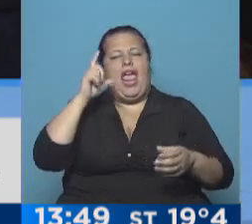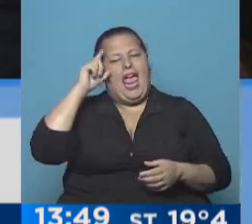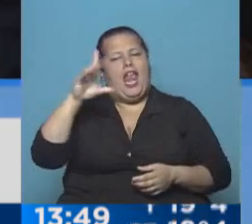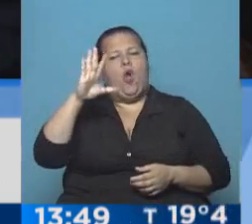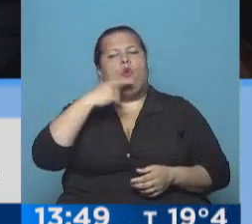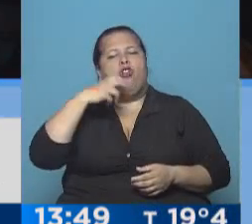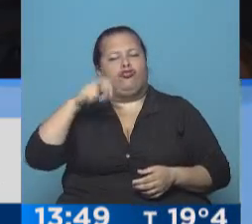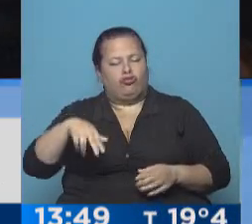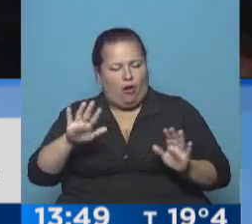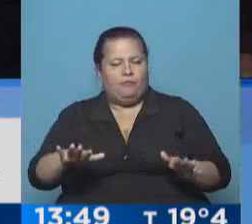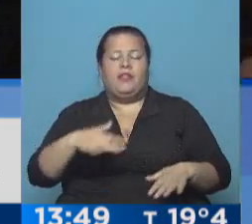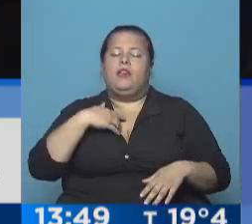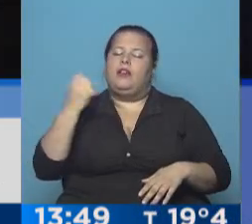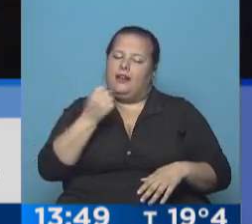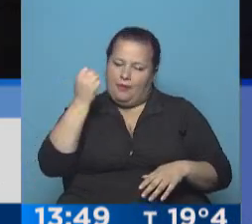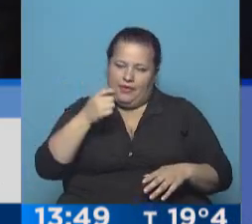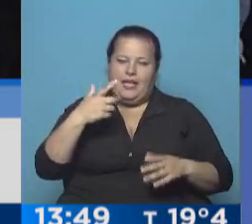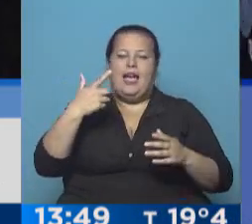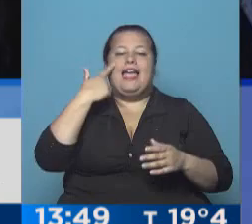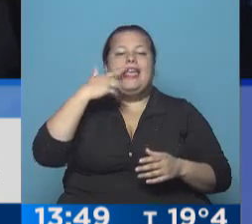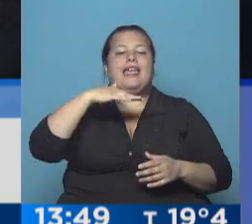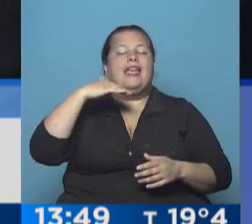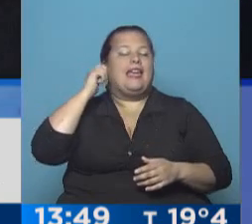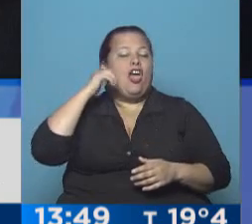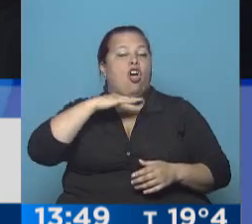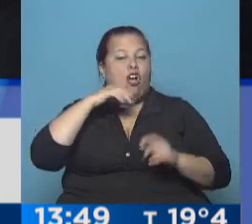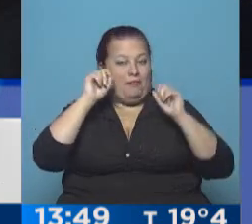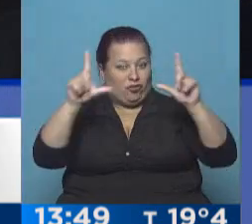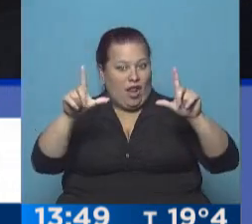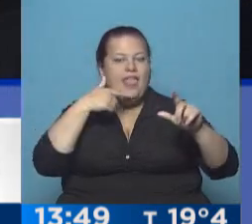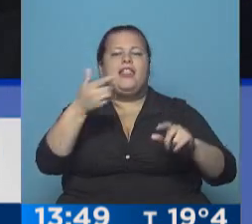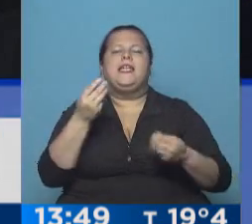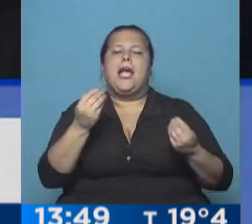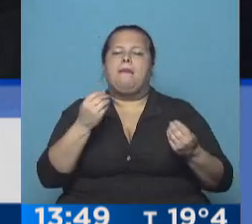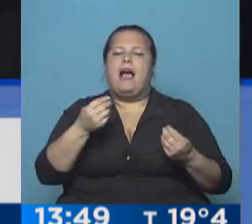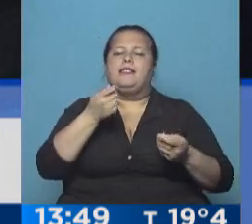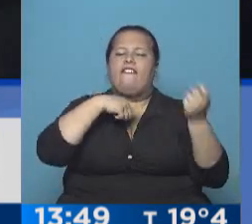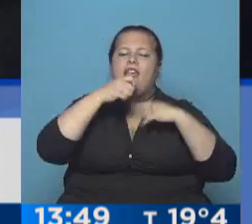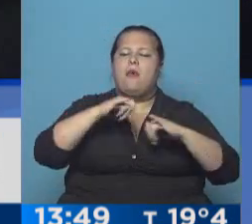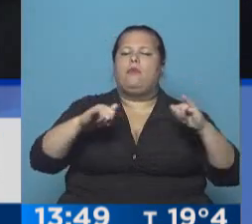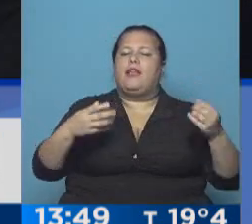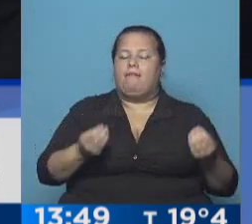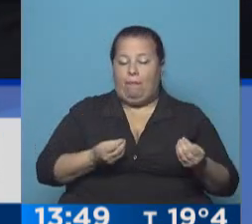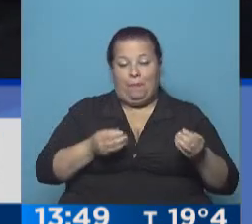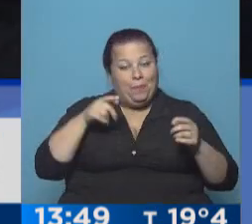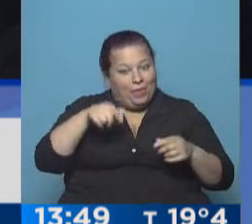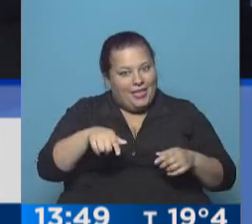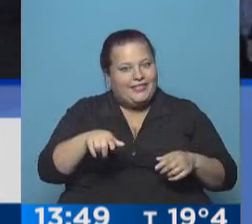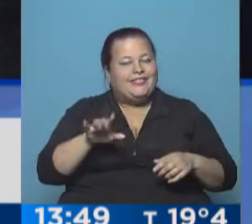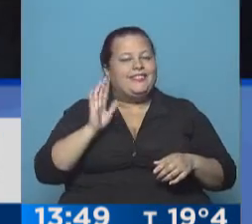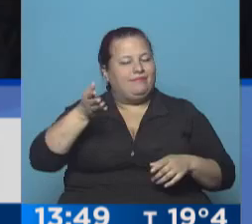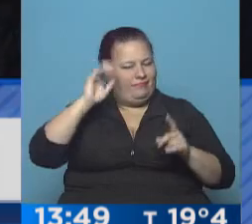Lo cierto es que, insisto, la Inspección General de Justicia quiere saber qué pasa con los que venden publicidad. O sea que esto viene